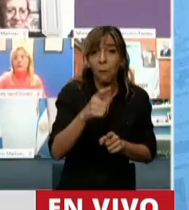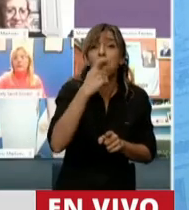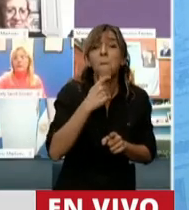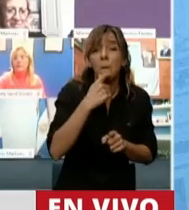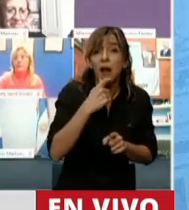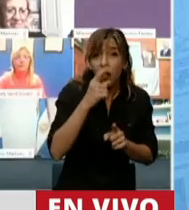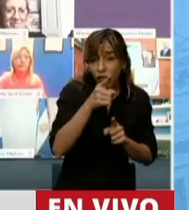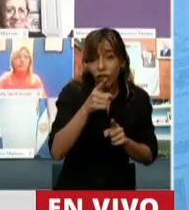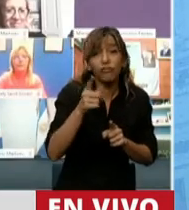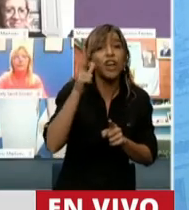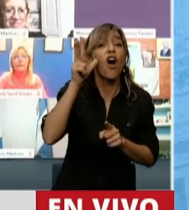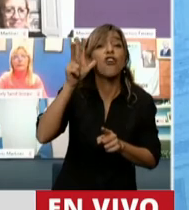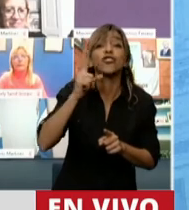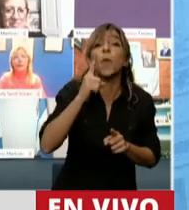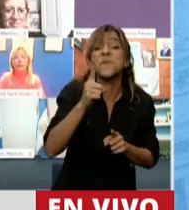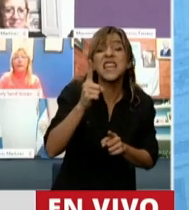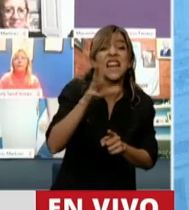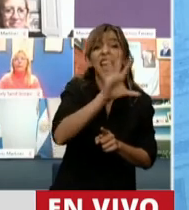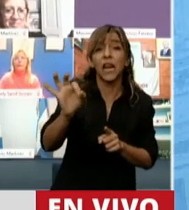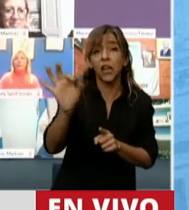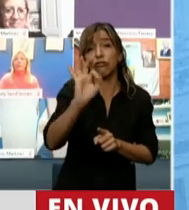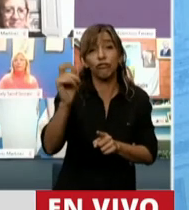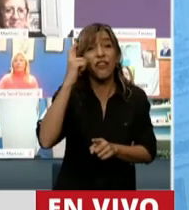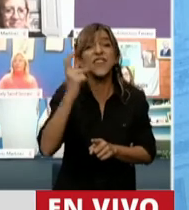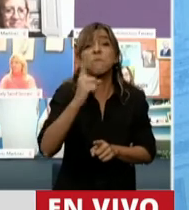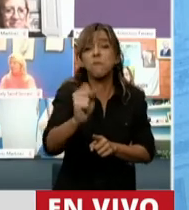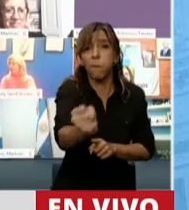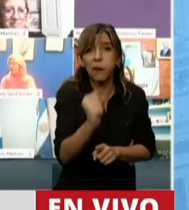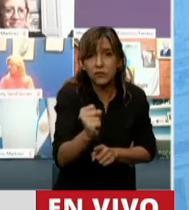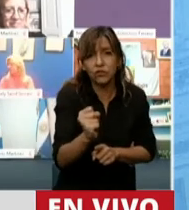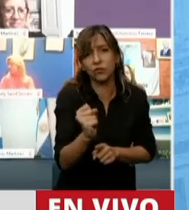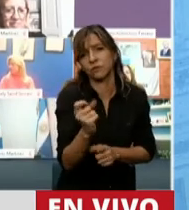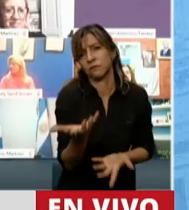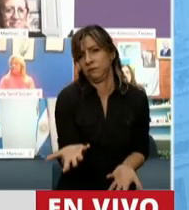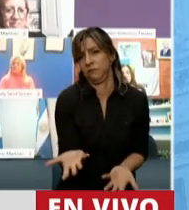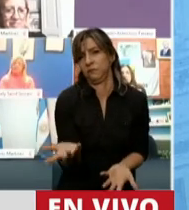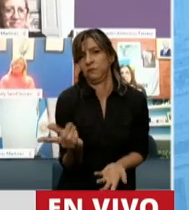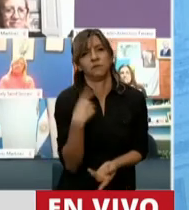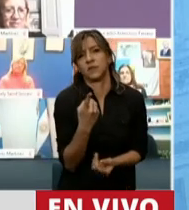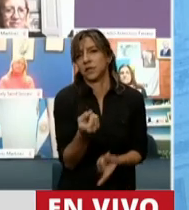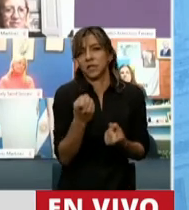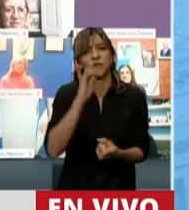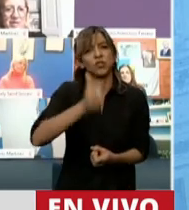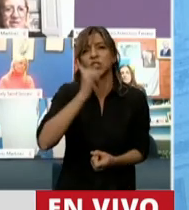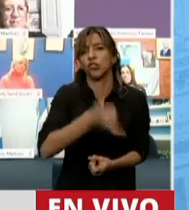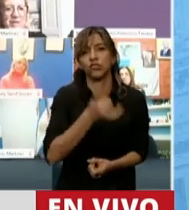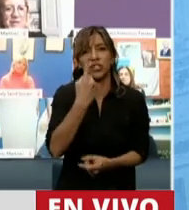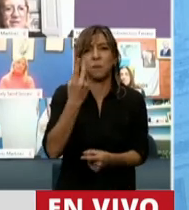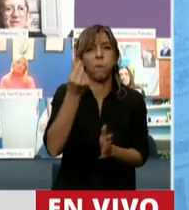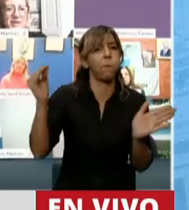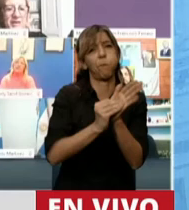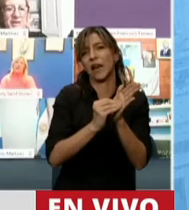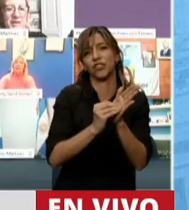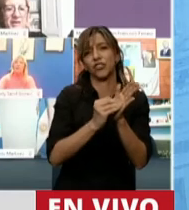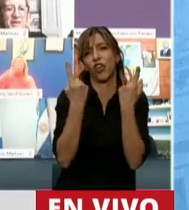está en los 8.500, en los 10.000 pesos. Necesitamos una tarifa diferenciada para la provincia de Mendoza de la